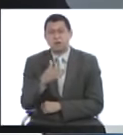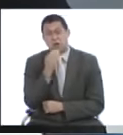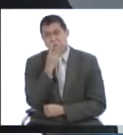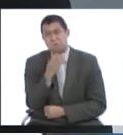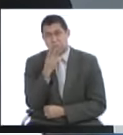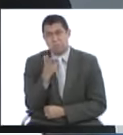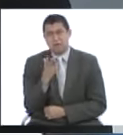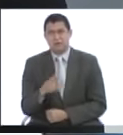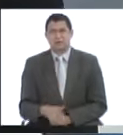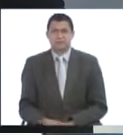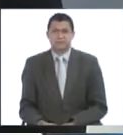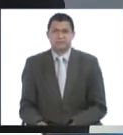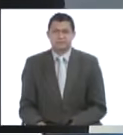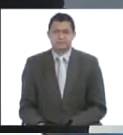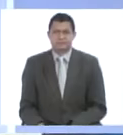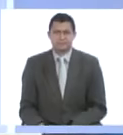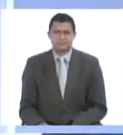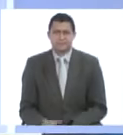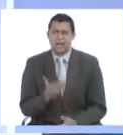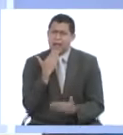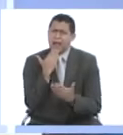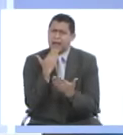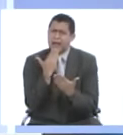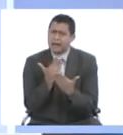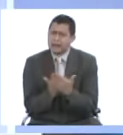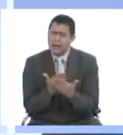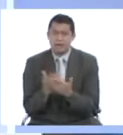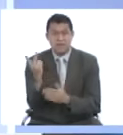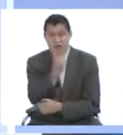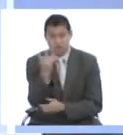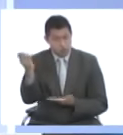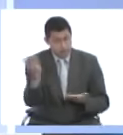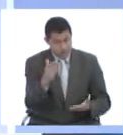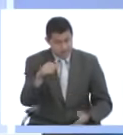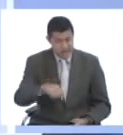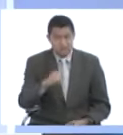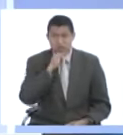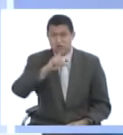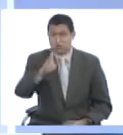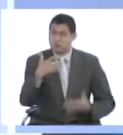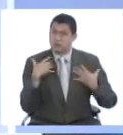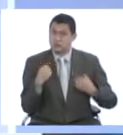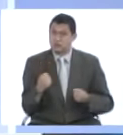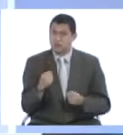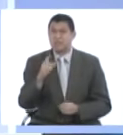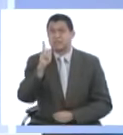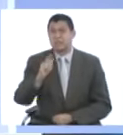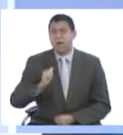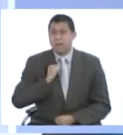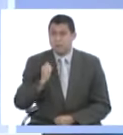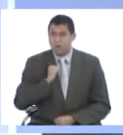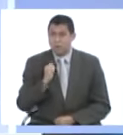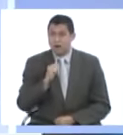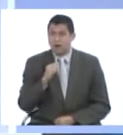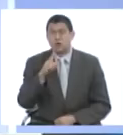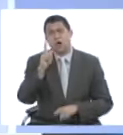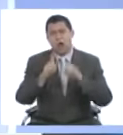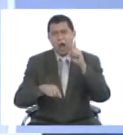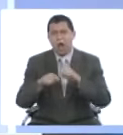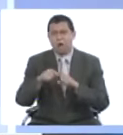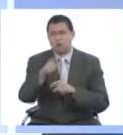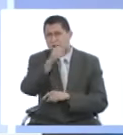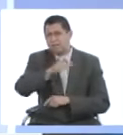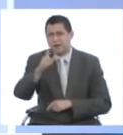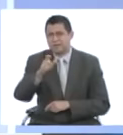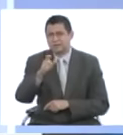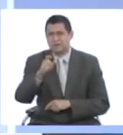beneficiar de tomar algún medicamento. Es así, nosotros le agradecemos a ambos la presencia aquí en Noticias Globovisión Salud, y aprovecho para indicarle que varias de nuestras